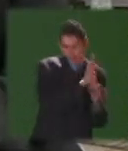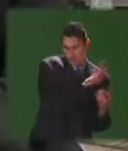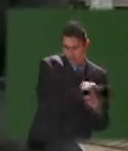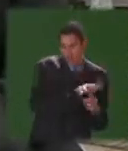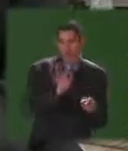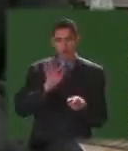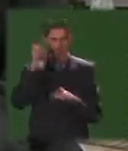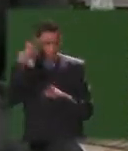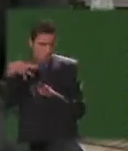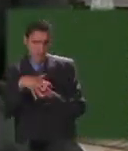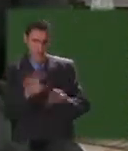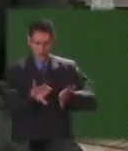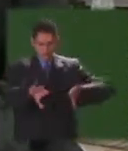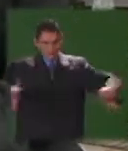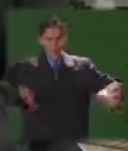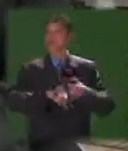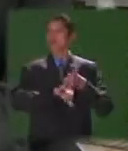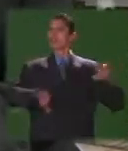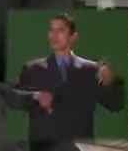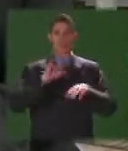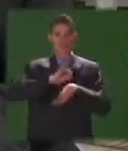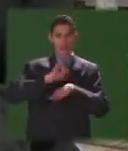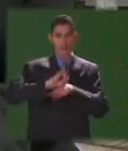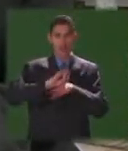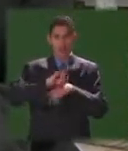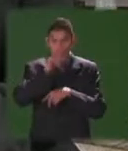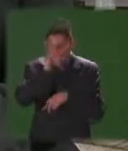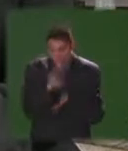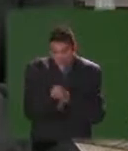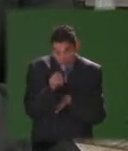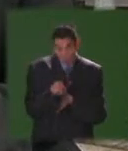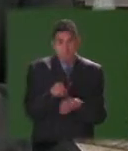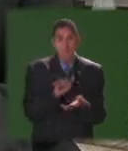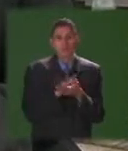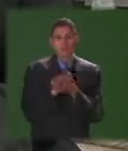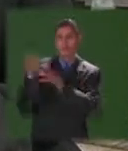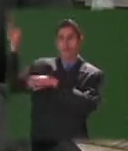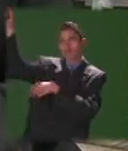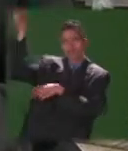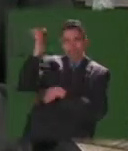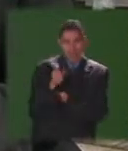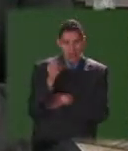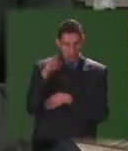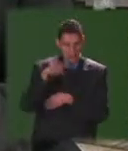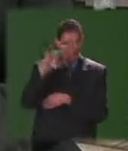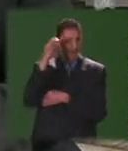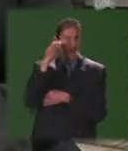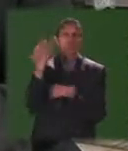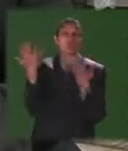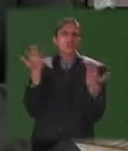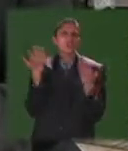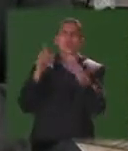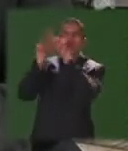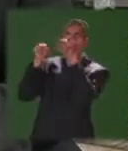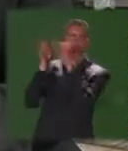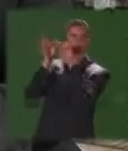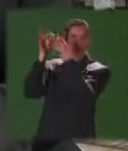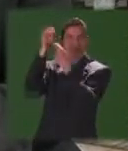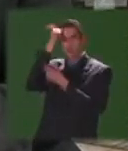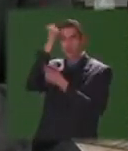religioso sino de carácter estatal en ese contexto entonces se trajo al país una misión pedagógica